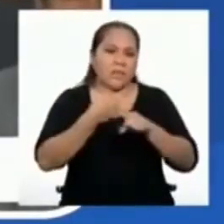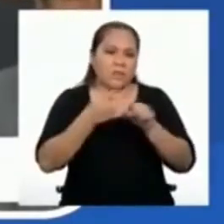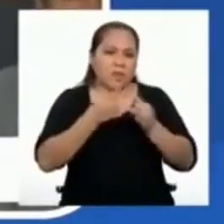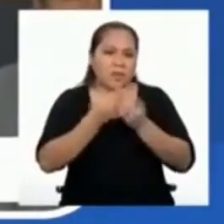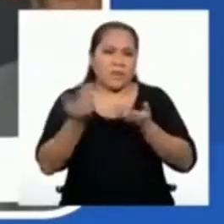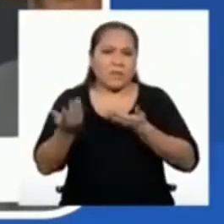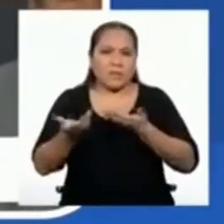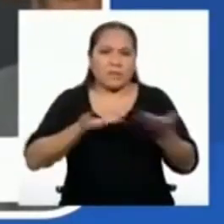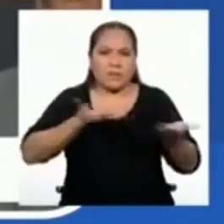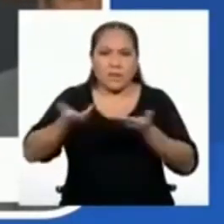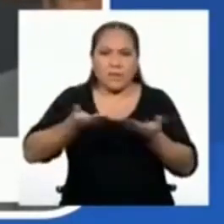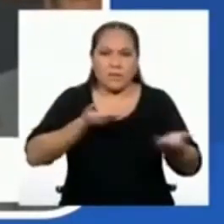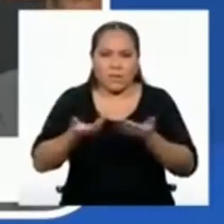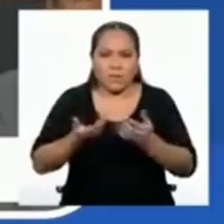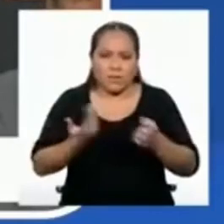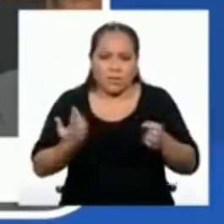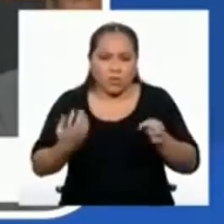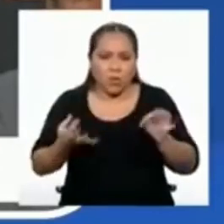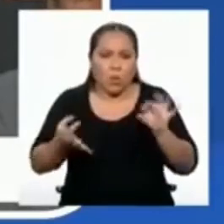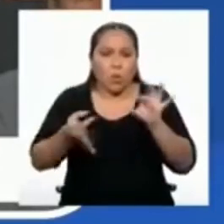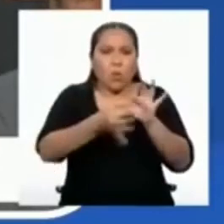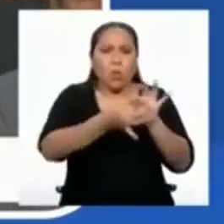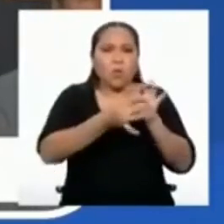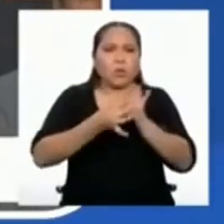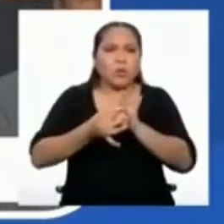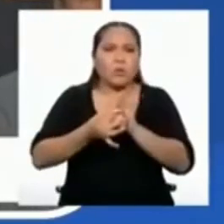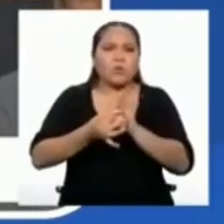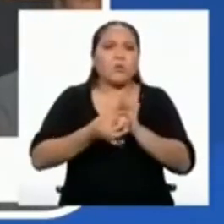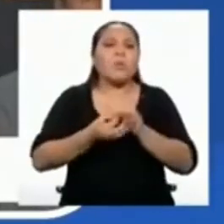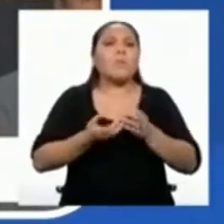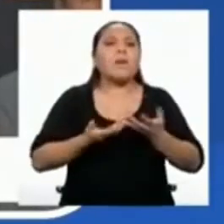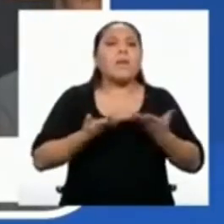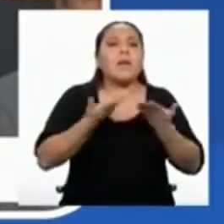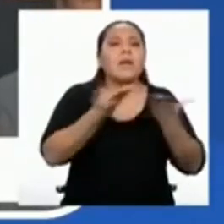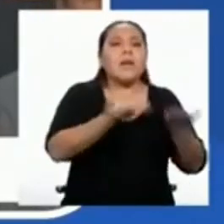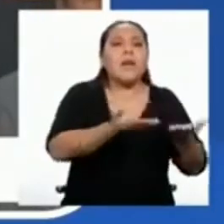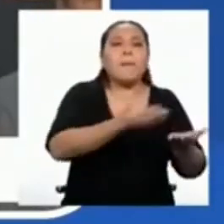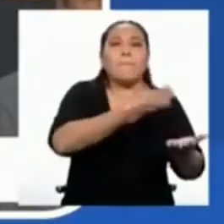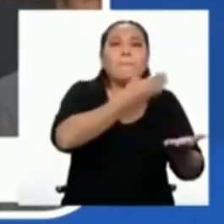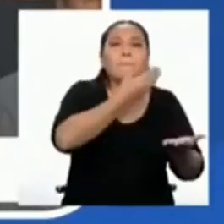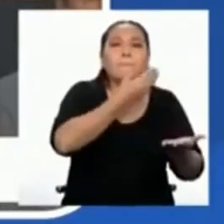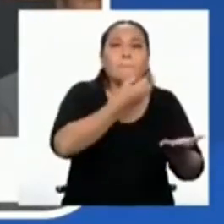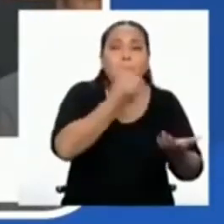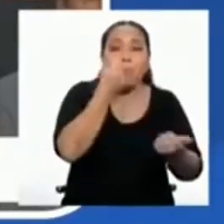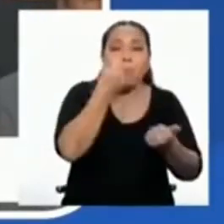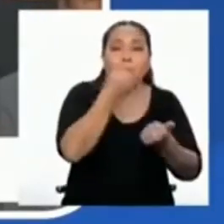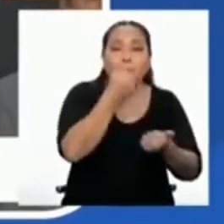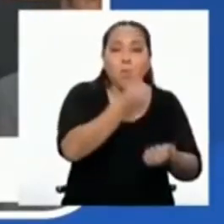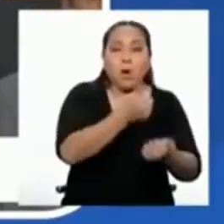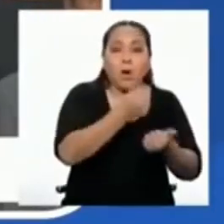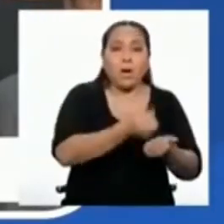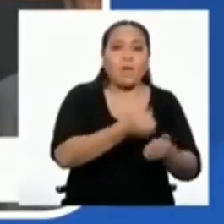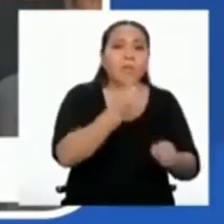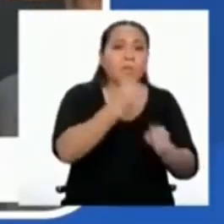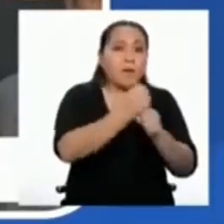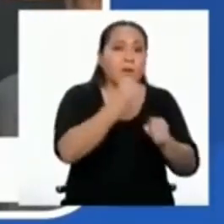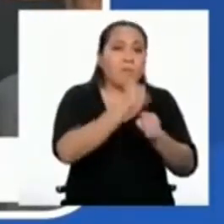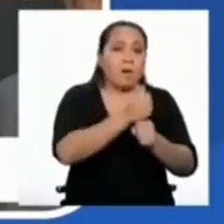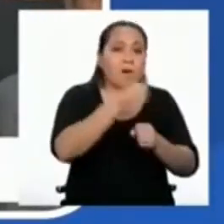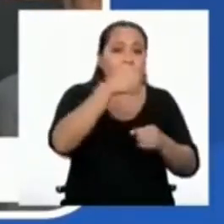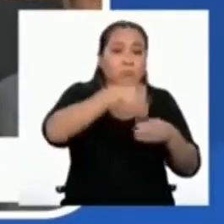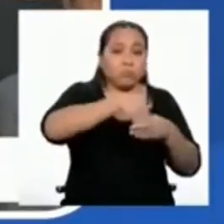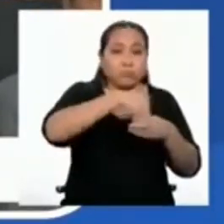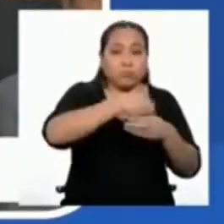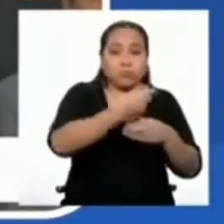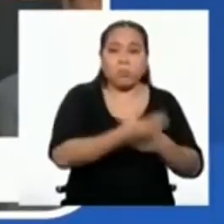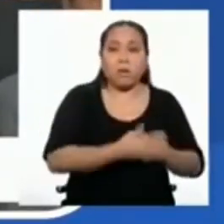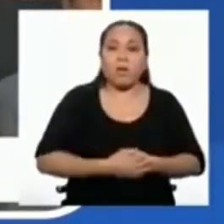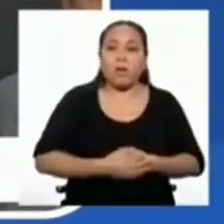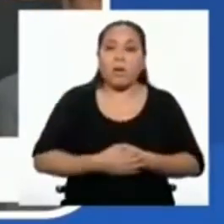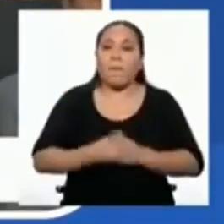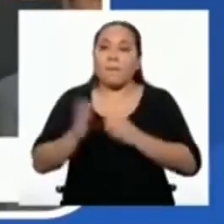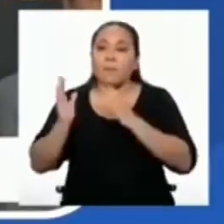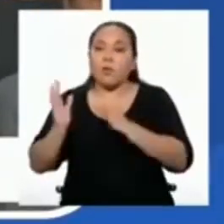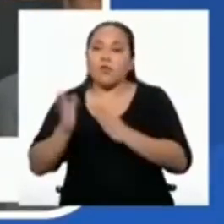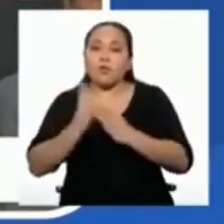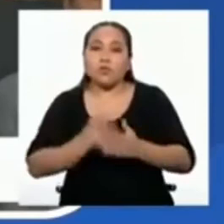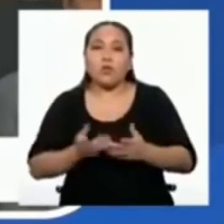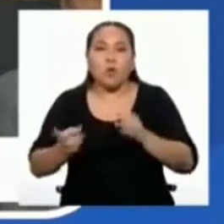y conexos que garanticen su adecuado funcionamiento. Producción y almacenamiento,